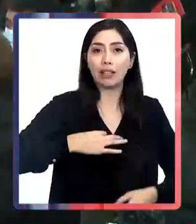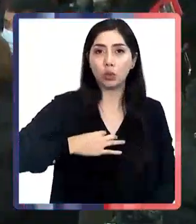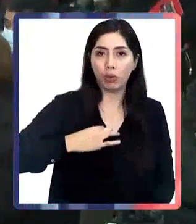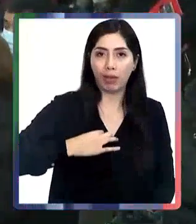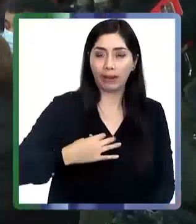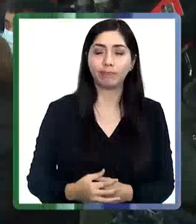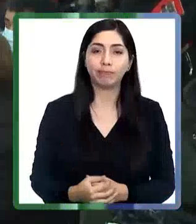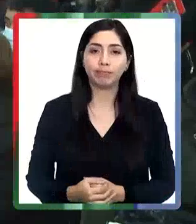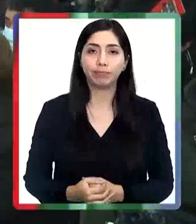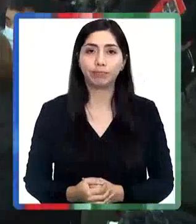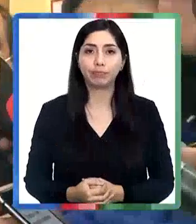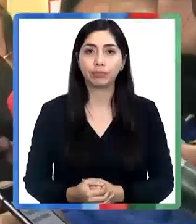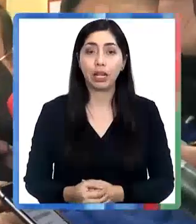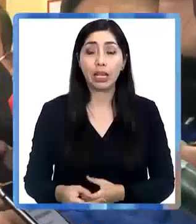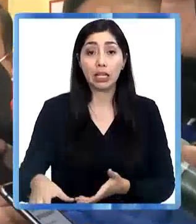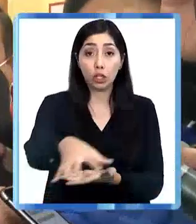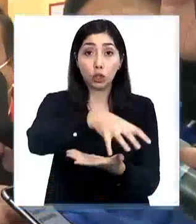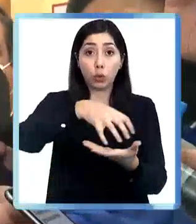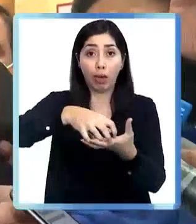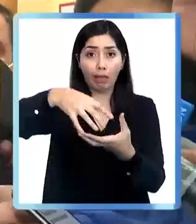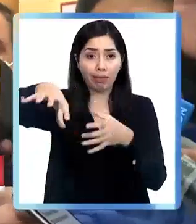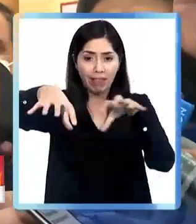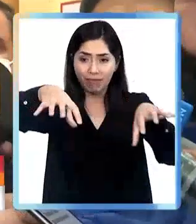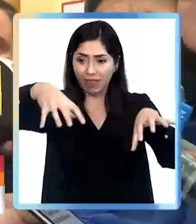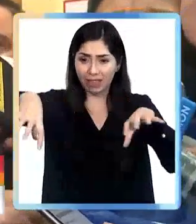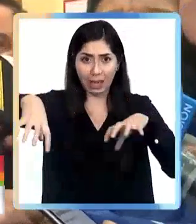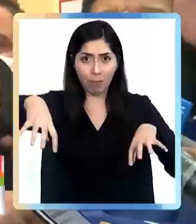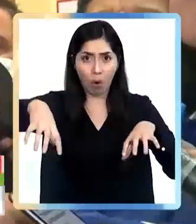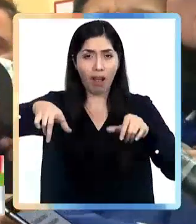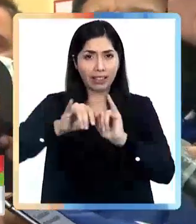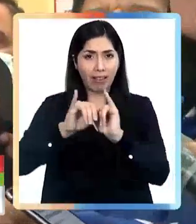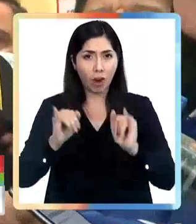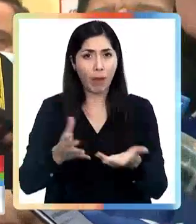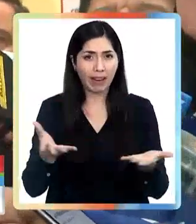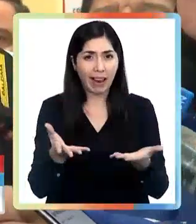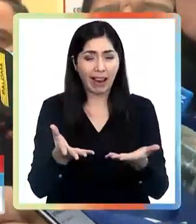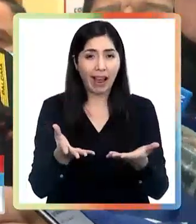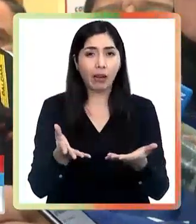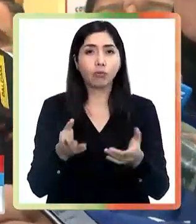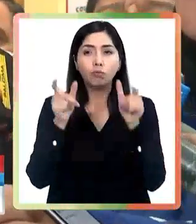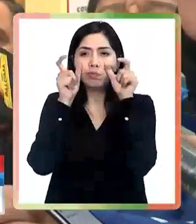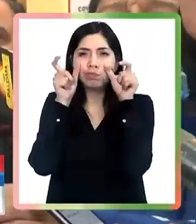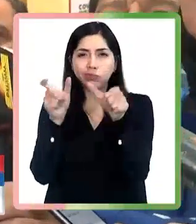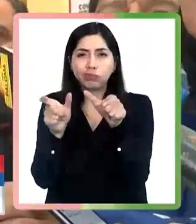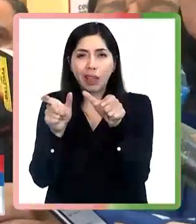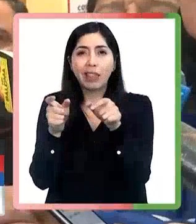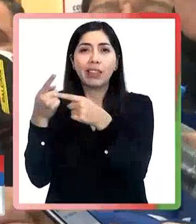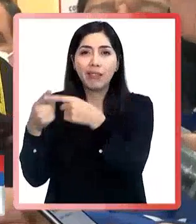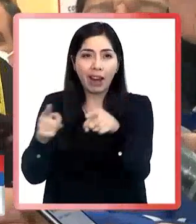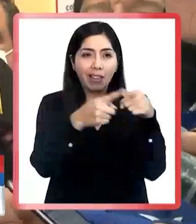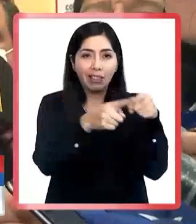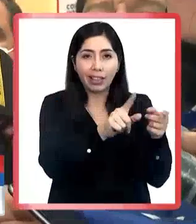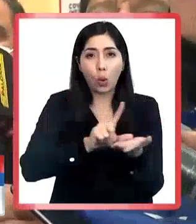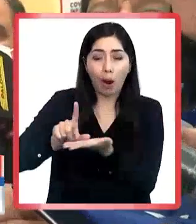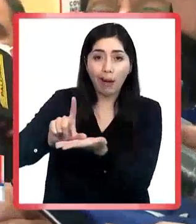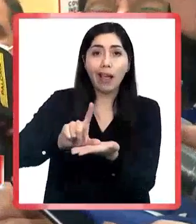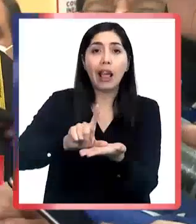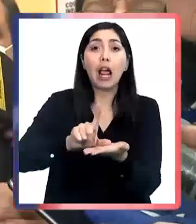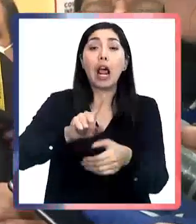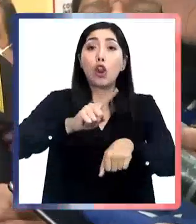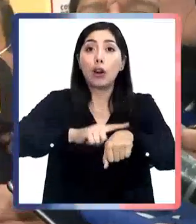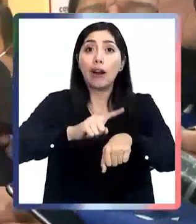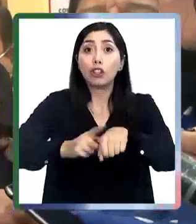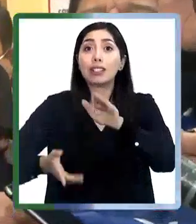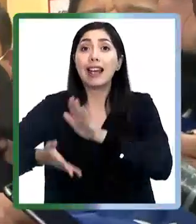ciudadana. Hemos dividido la ciudad en polígonos y de esa forma realizaremos patrullajes preventivos en los horarios de salida de los distintos